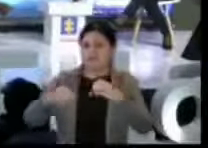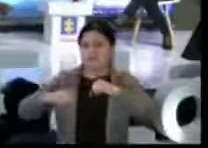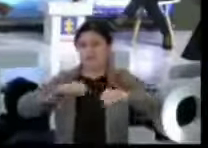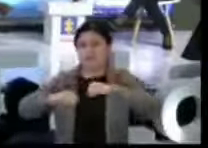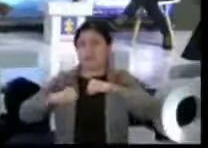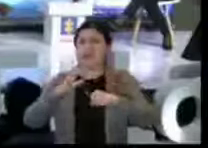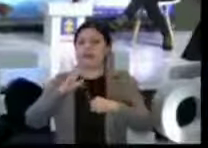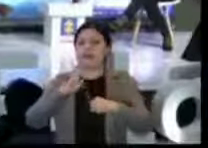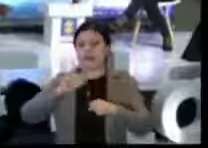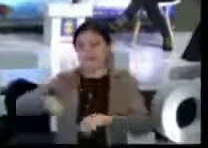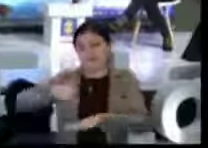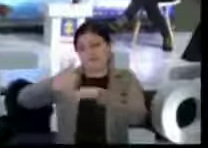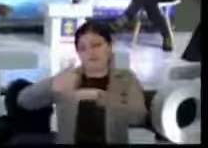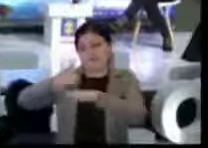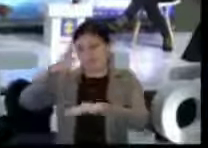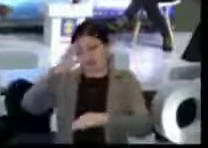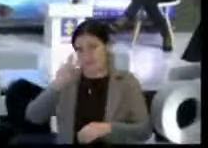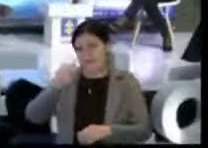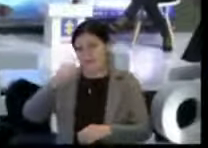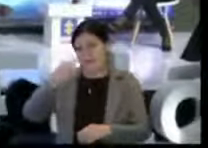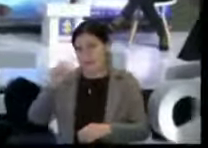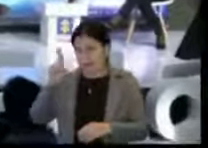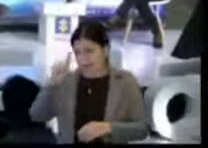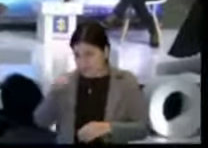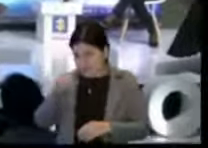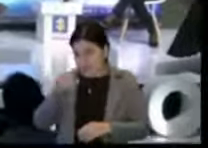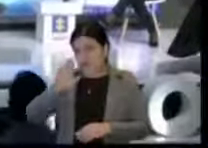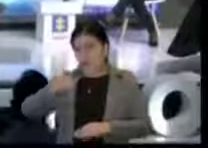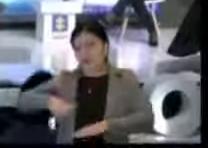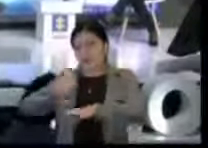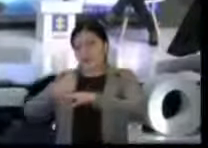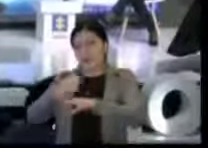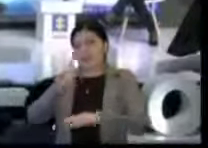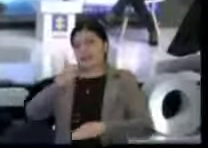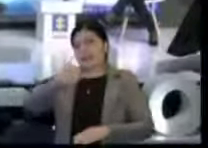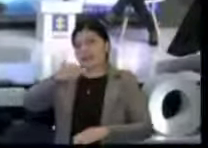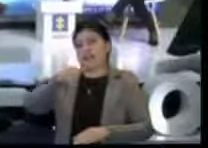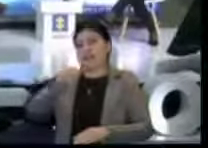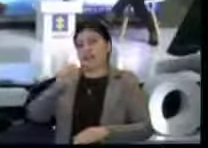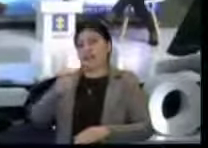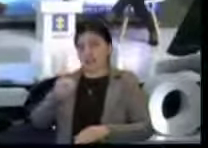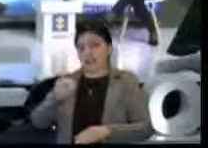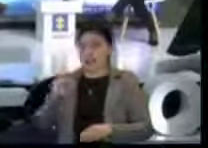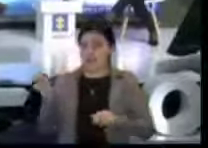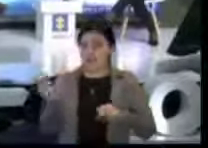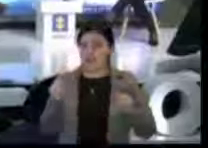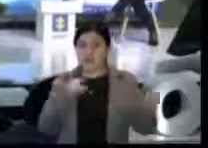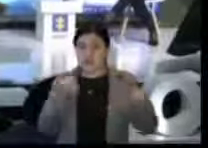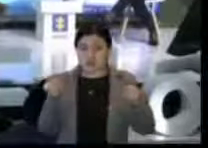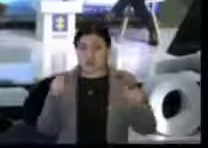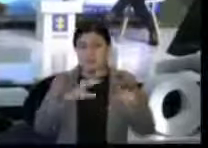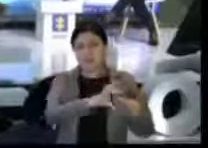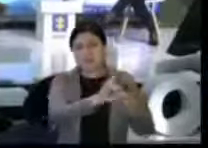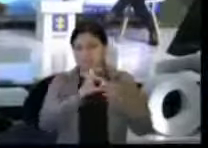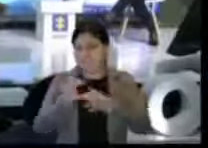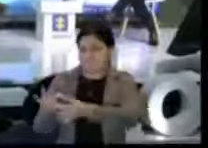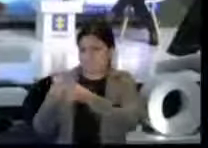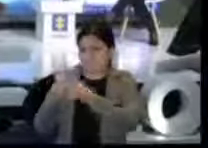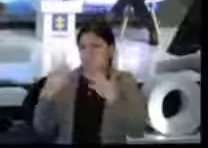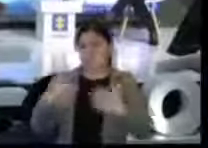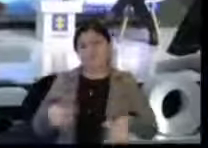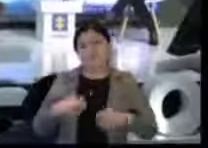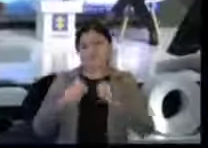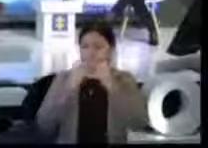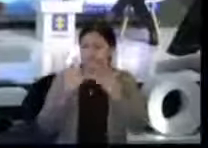Vargas y del general Murillo como director de la DIJIN porque realmente son unos socios magníficos. Esta